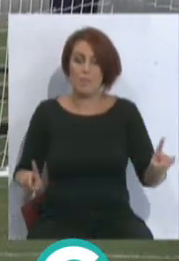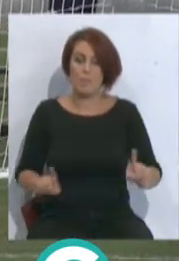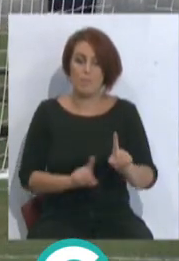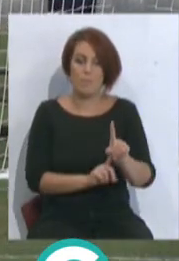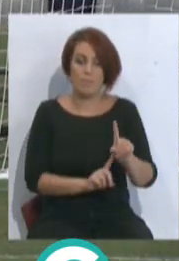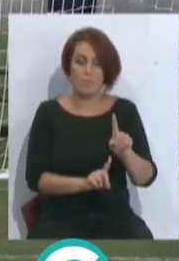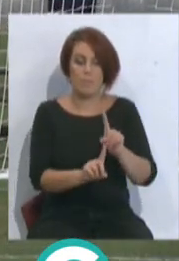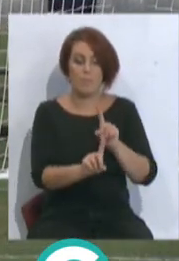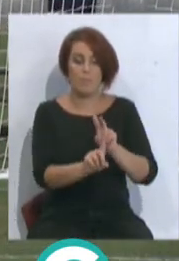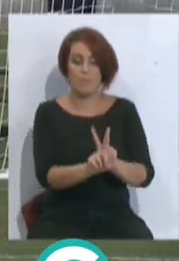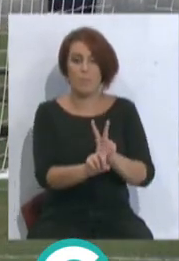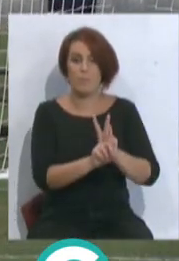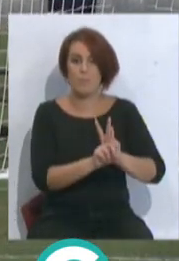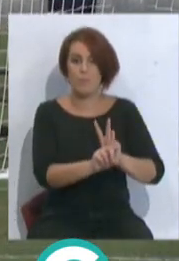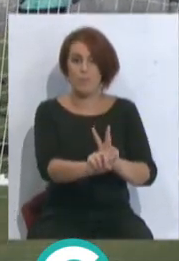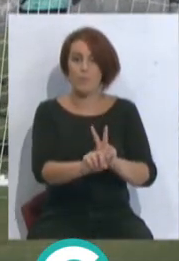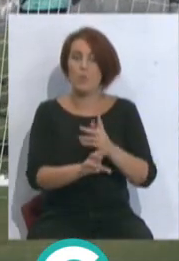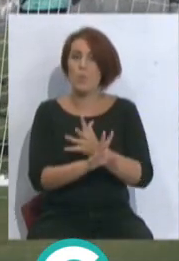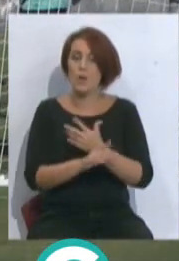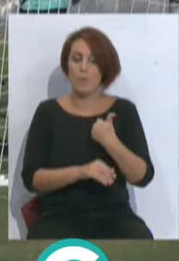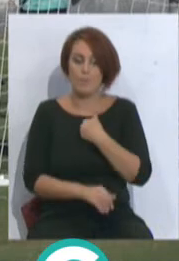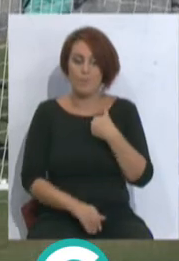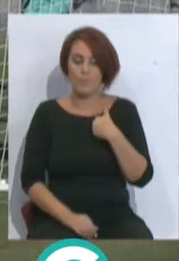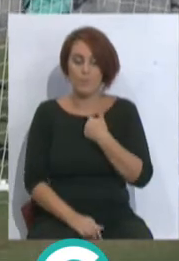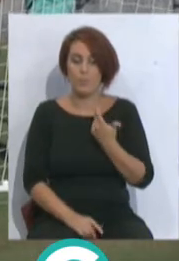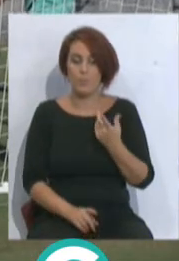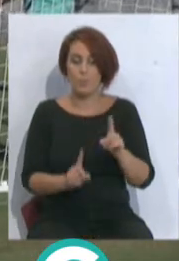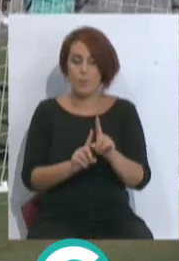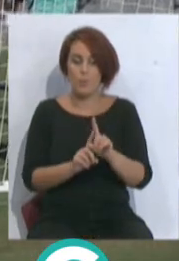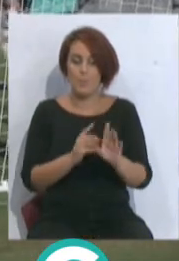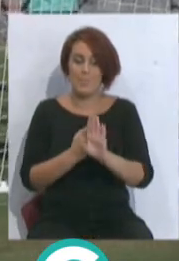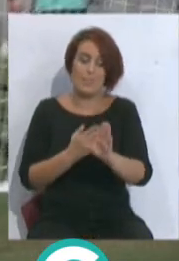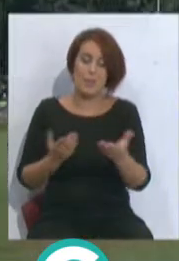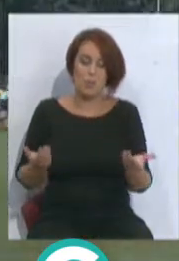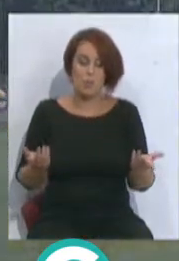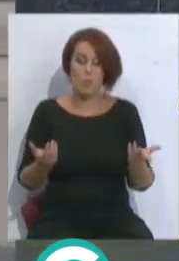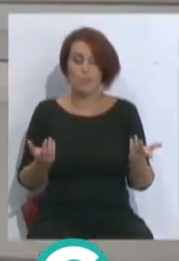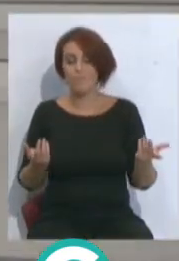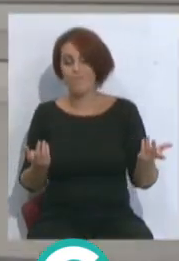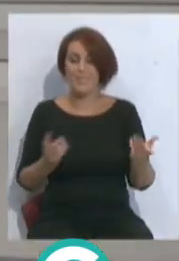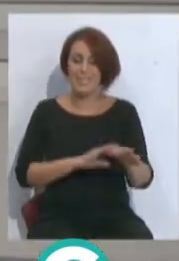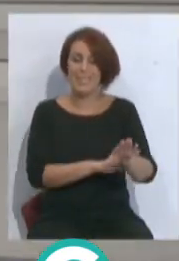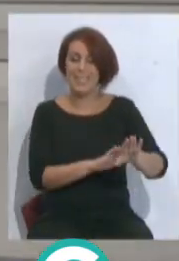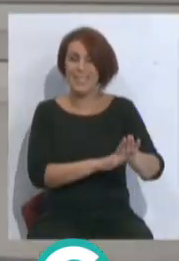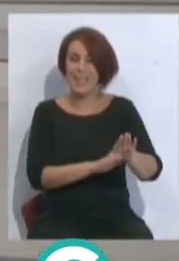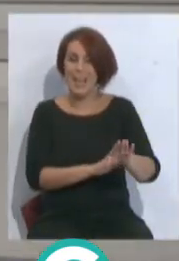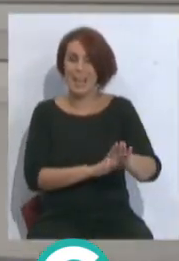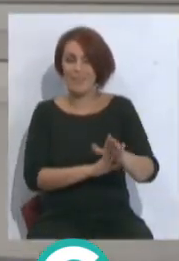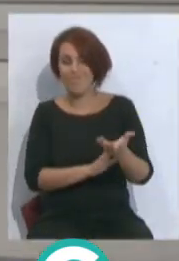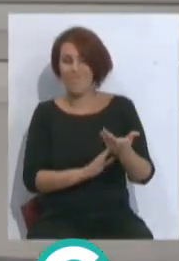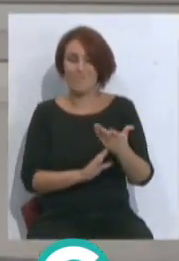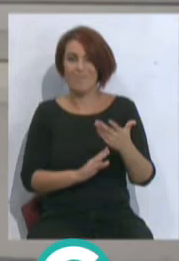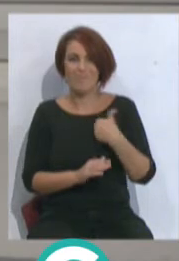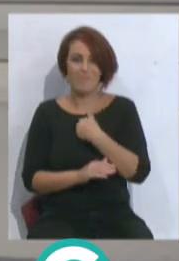casi más, como delantero, no es un lateral marcador, es un